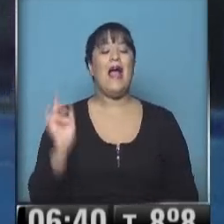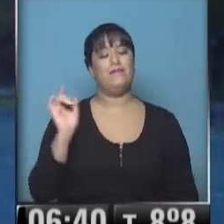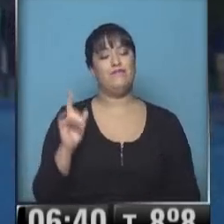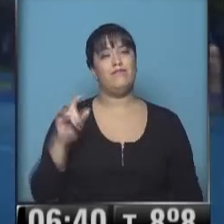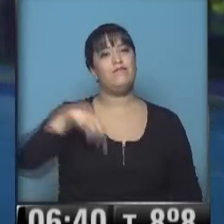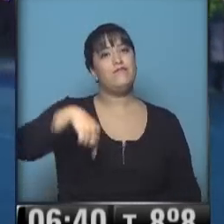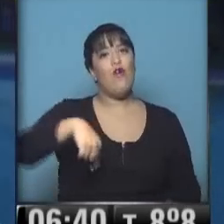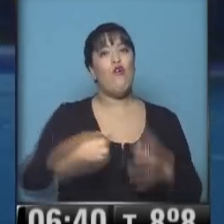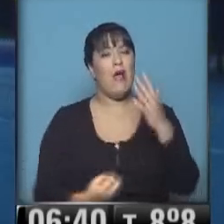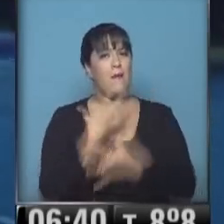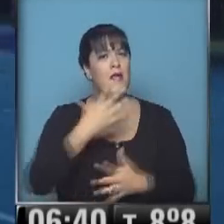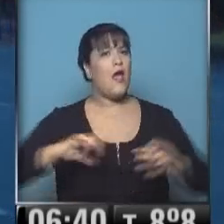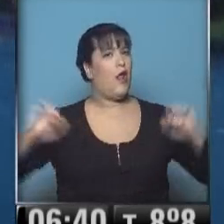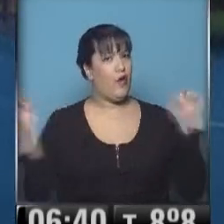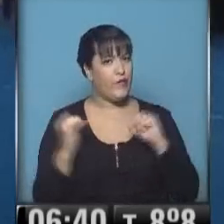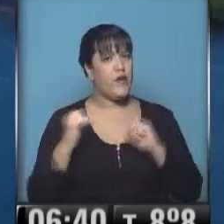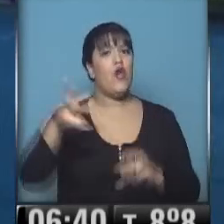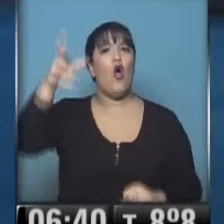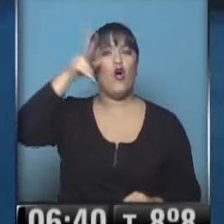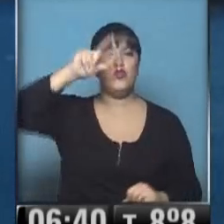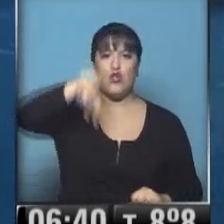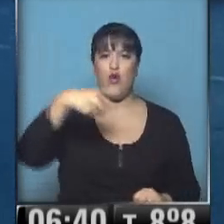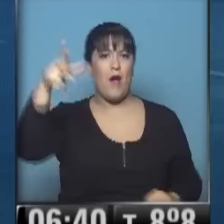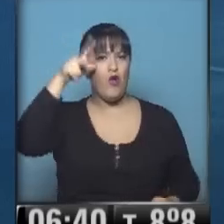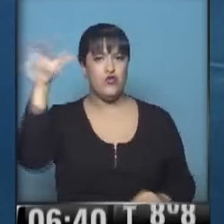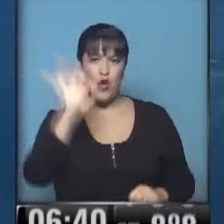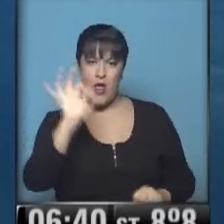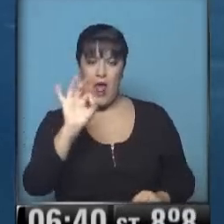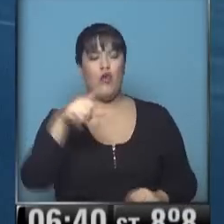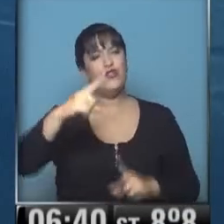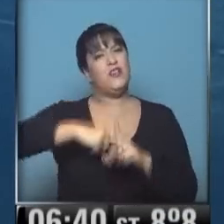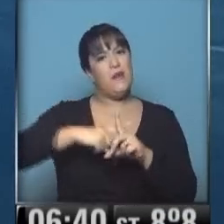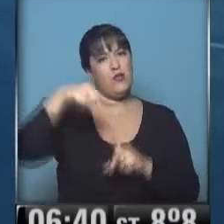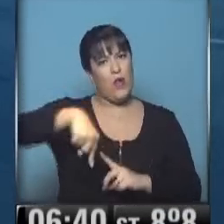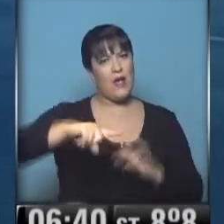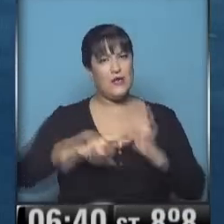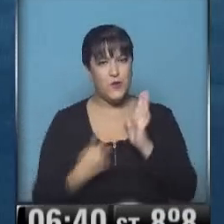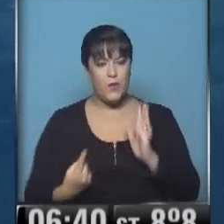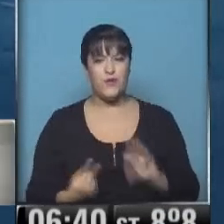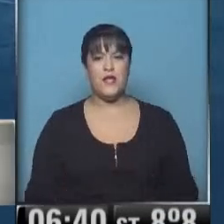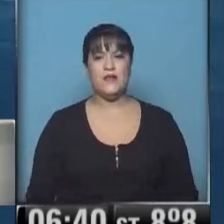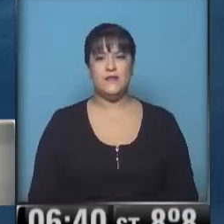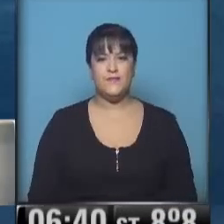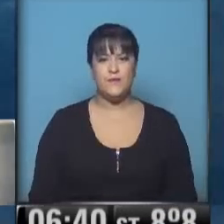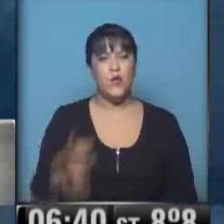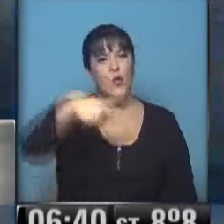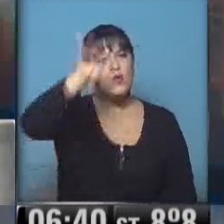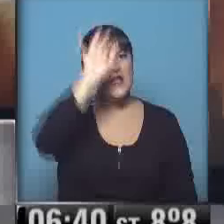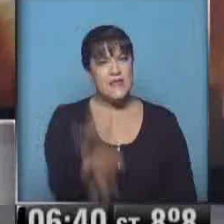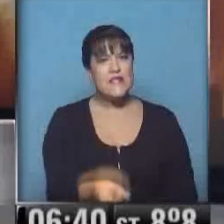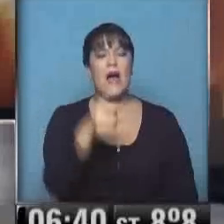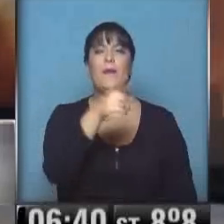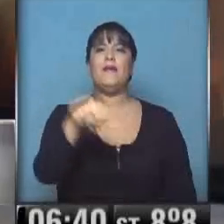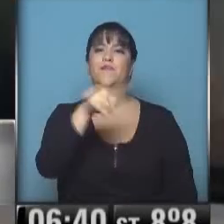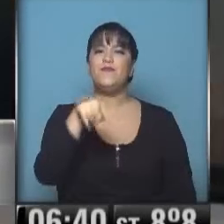sol. En una mañana muy fresca, 8 grados, 8 décimas de temperatura en la ciudad de Buenos Aires a esta hora. Ustedes saben que se han